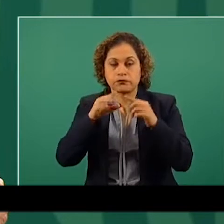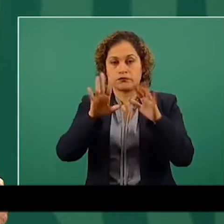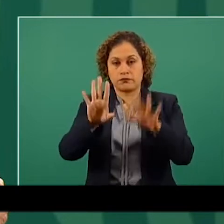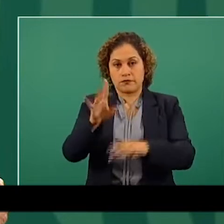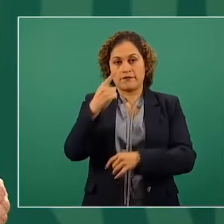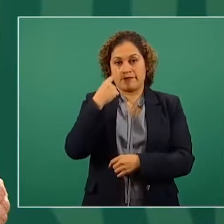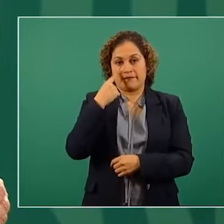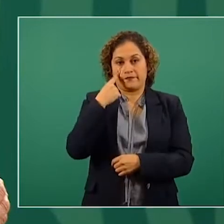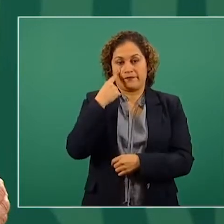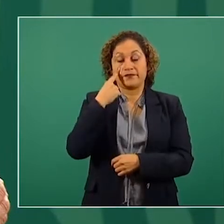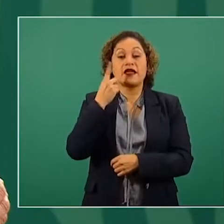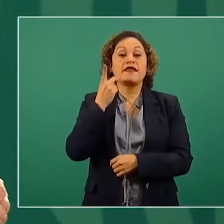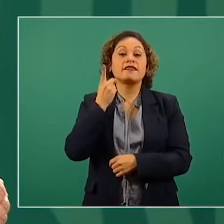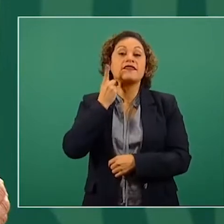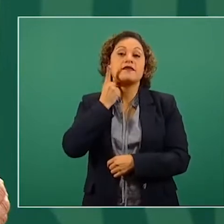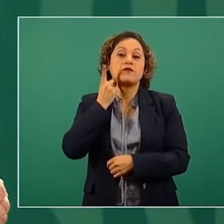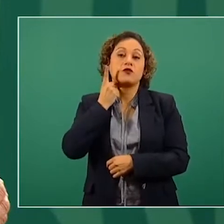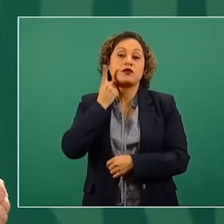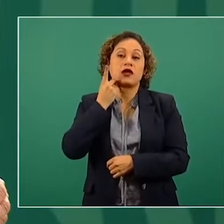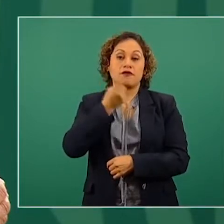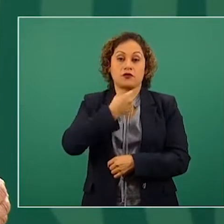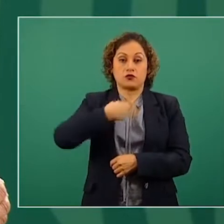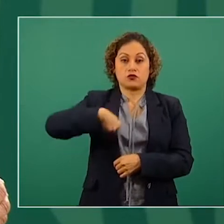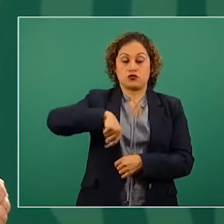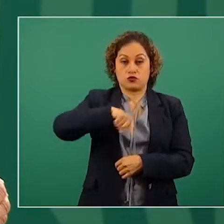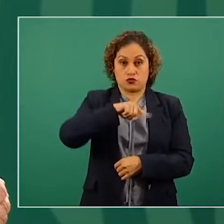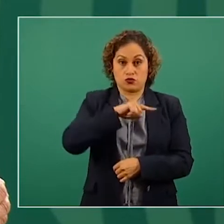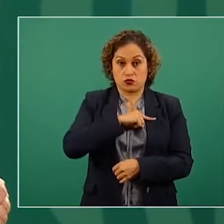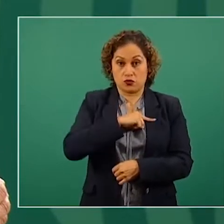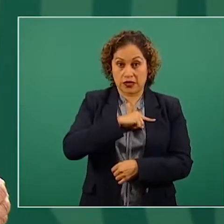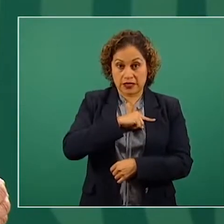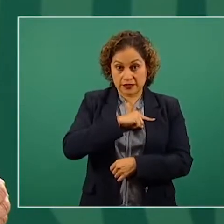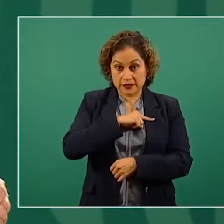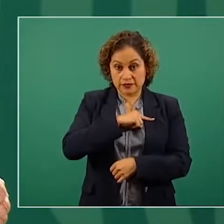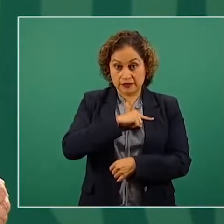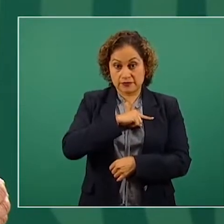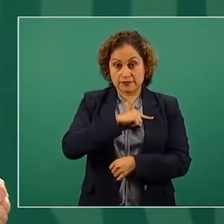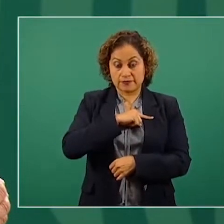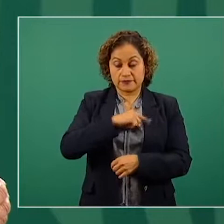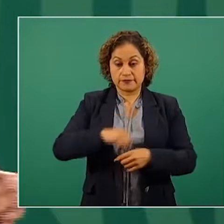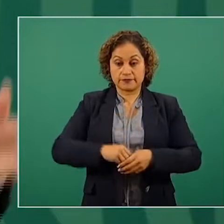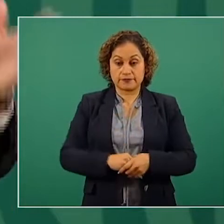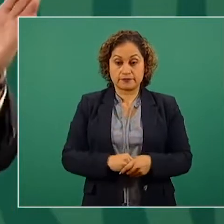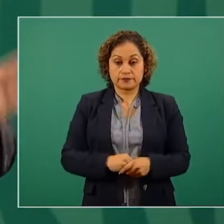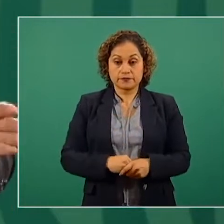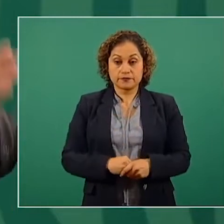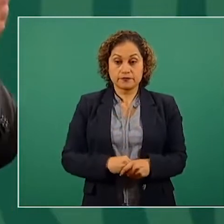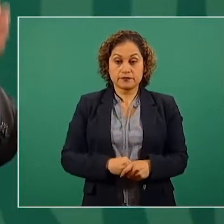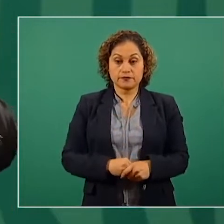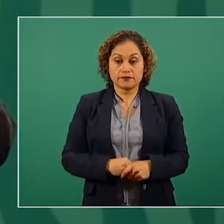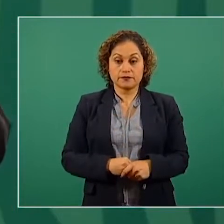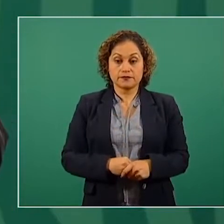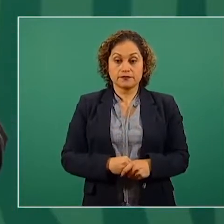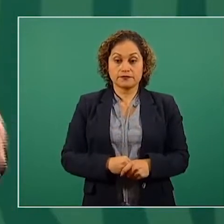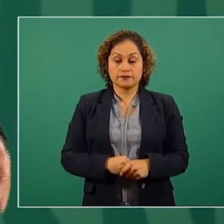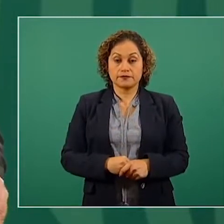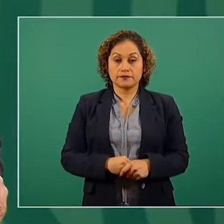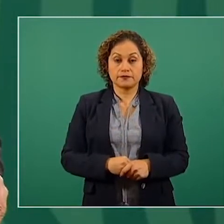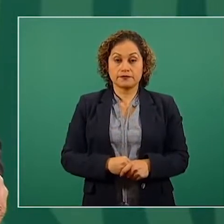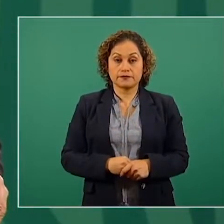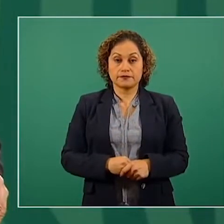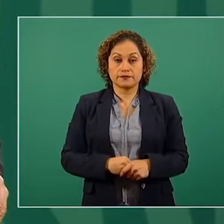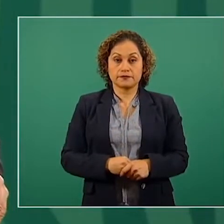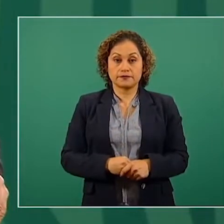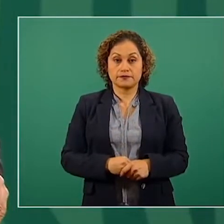surgieron en defensa de un